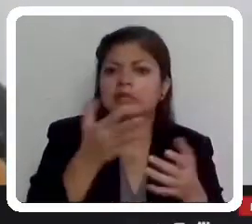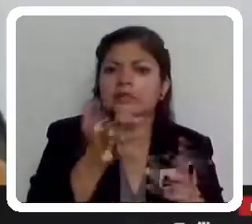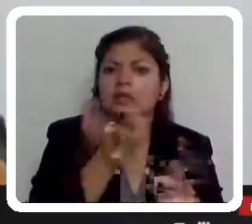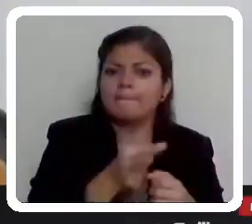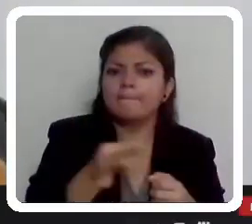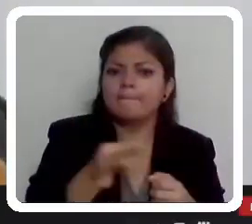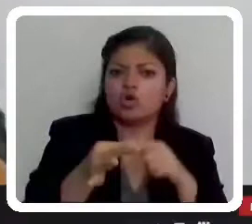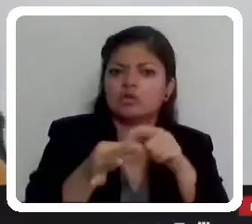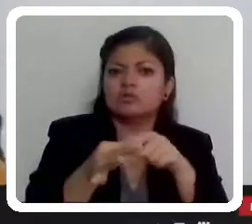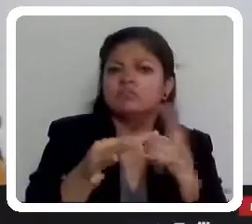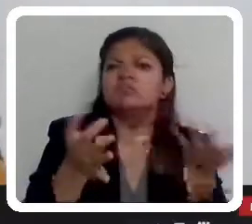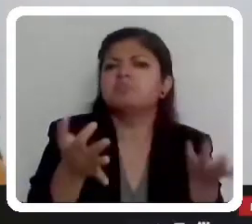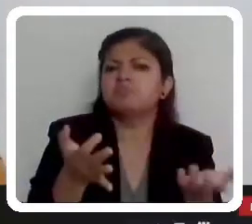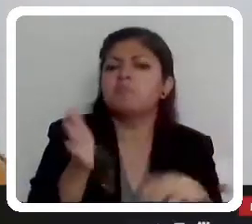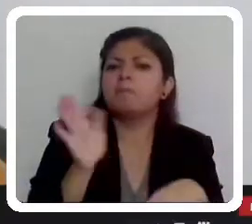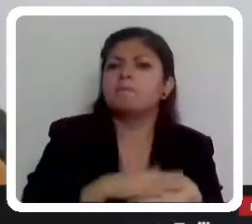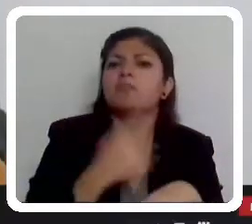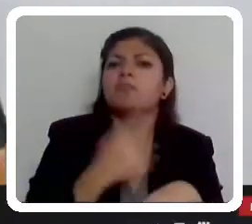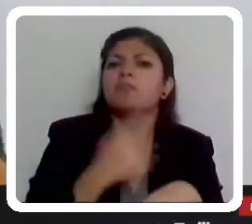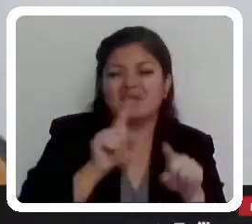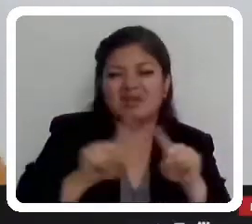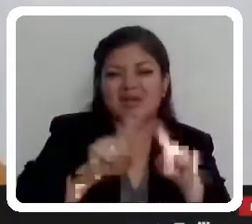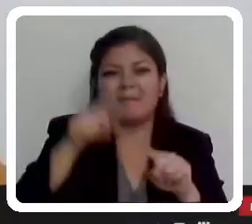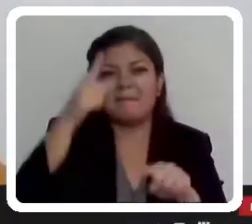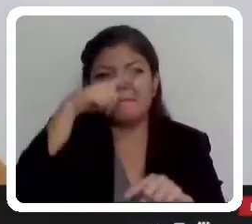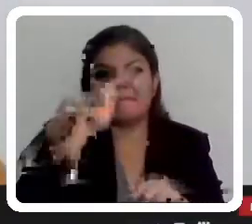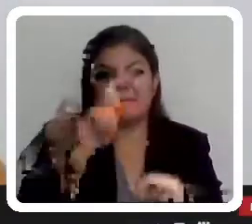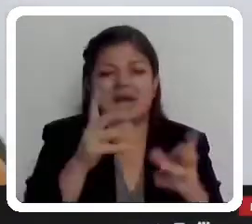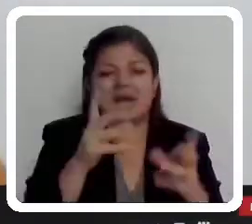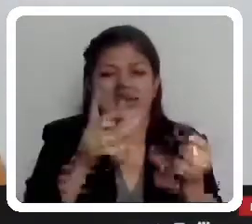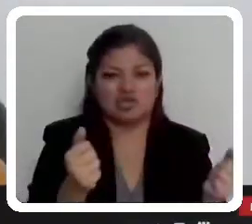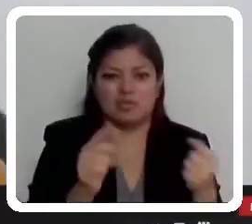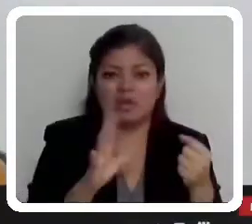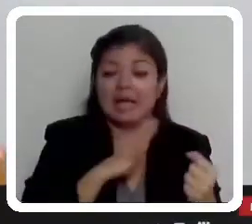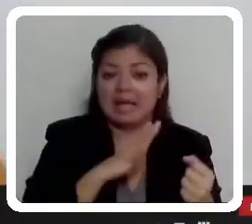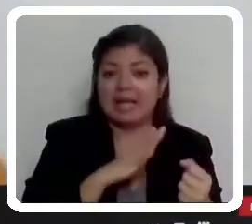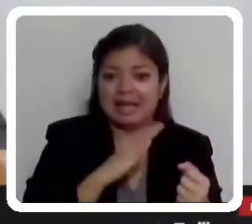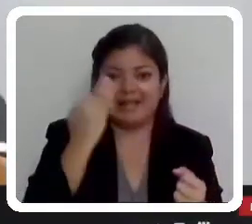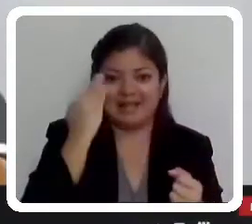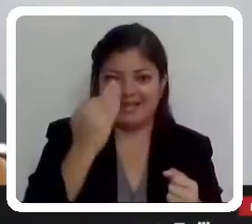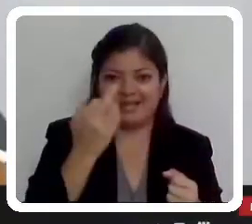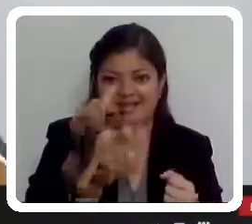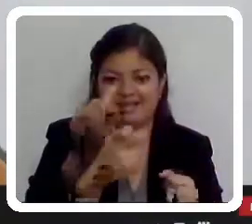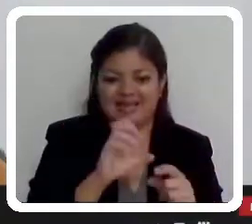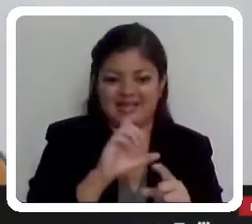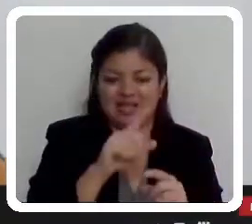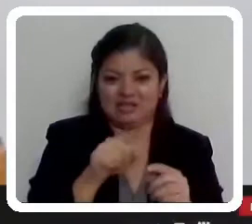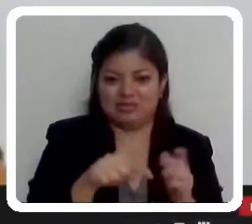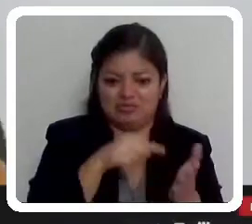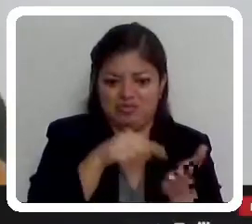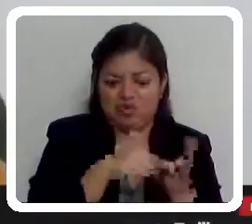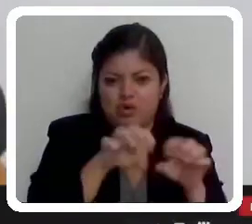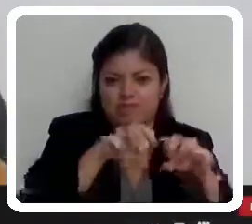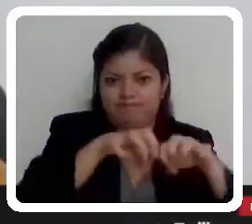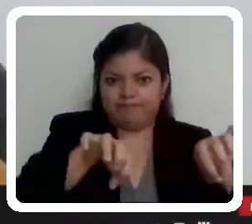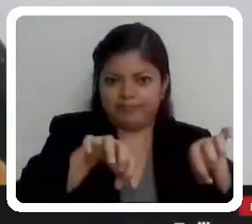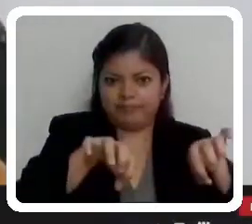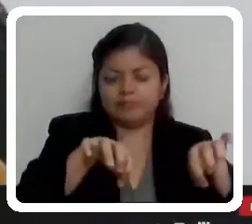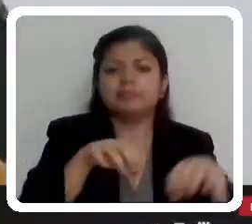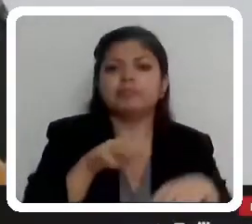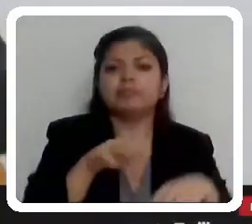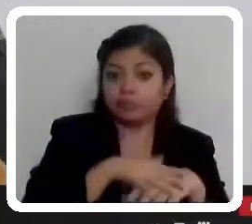diferentes circunstancias y para resolver problemas que tenían en ese momento la zona conurbada. Y entonces decretó,